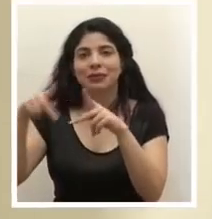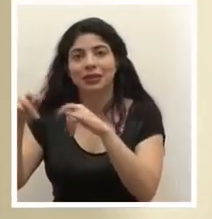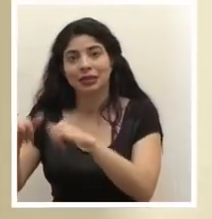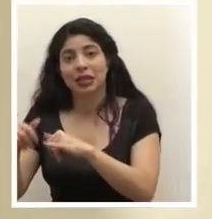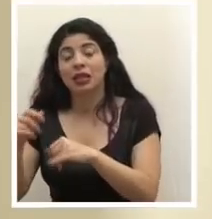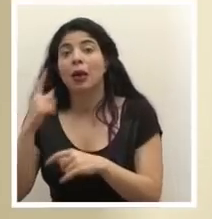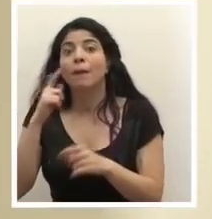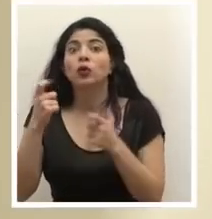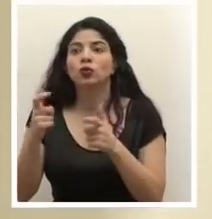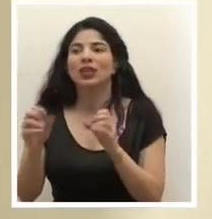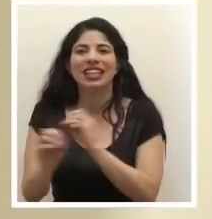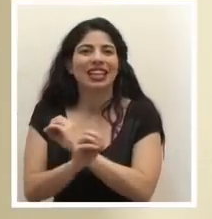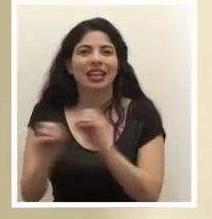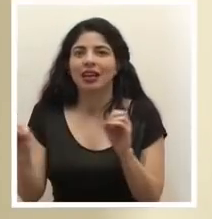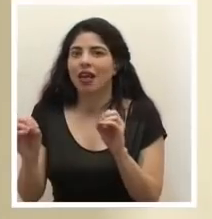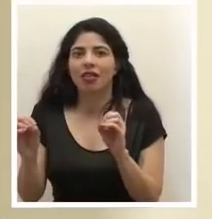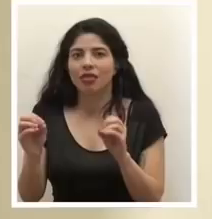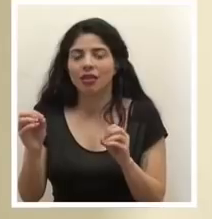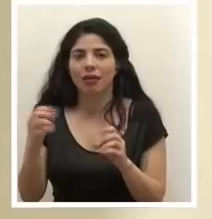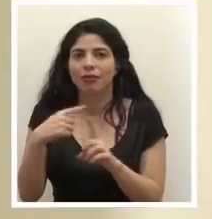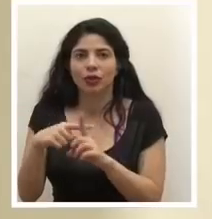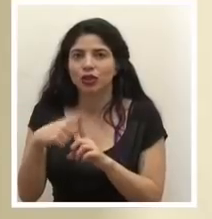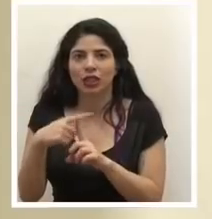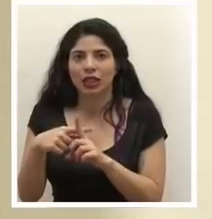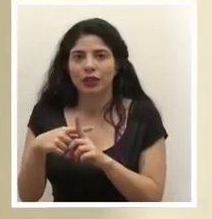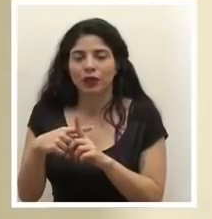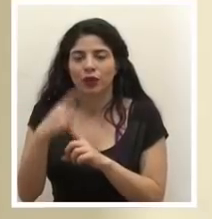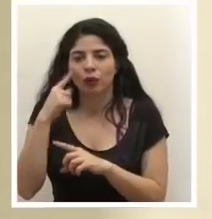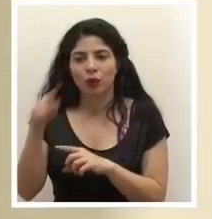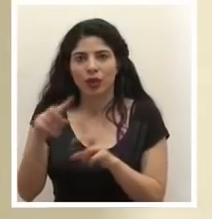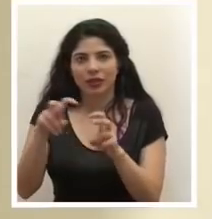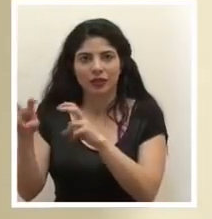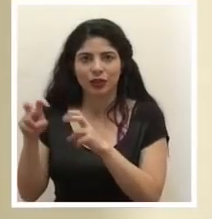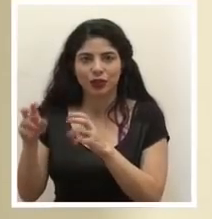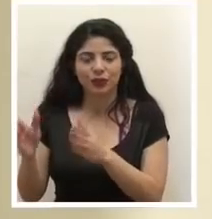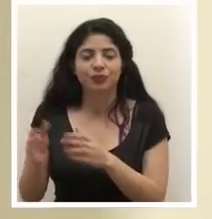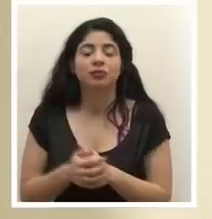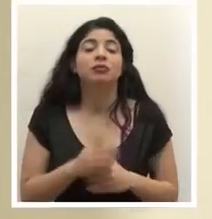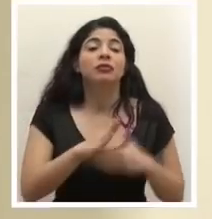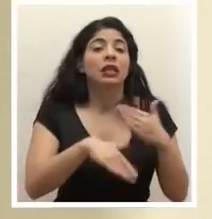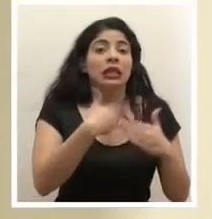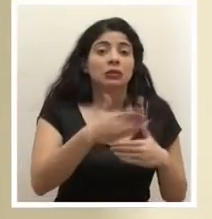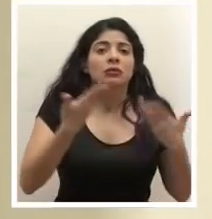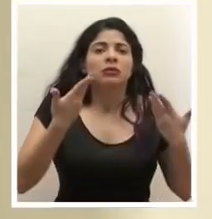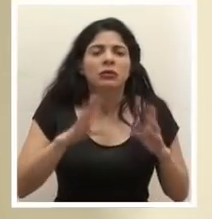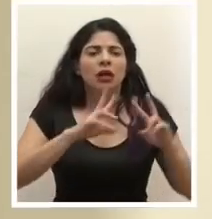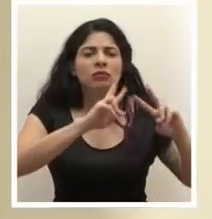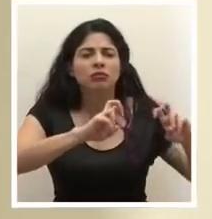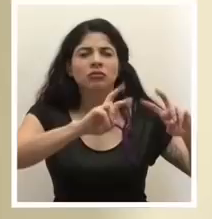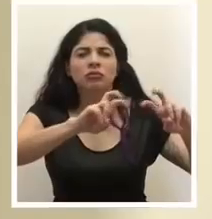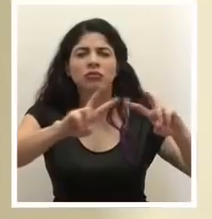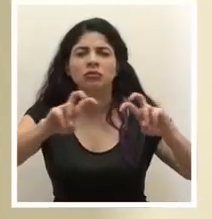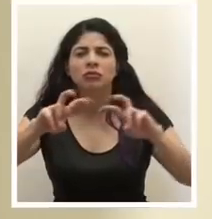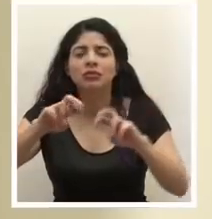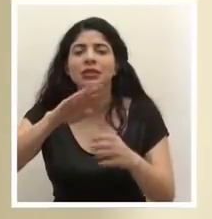y afortunadamente no hubo nadie más que salió positivo de ese tamizaje. Y luego se han hecho otros tamizajes en el